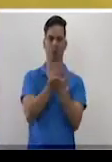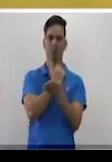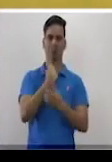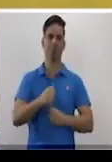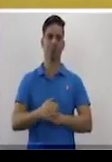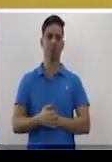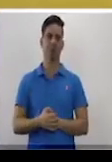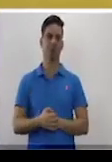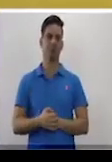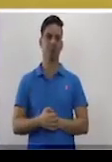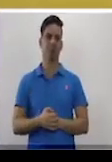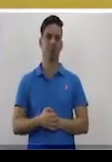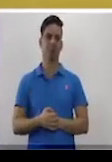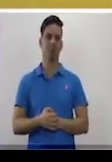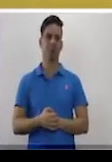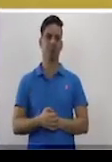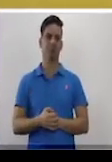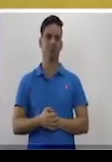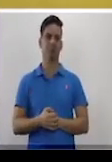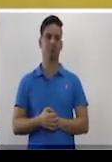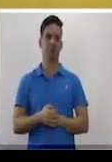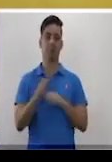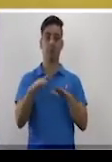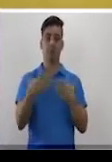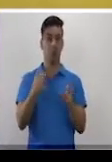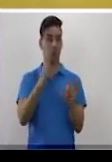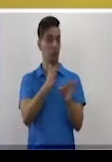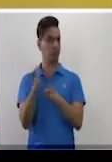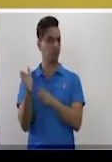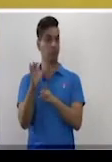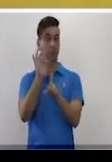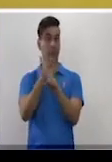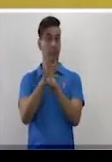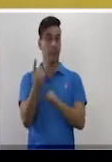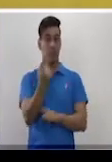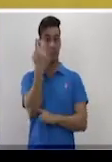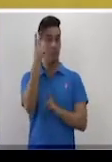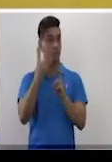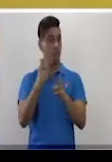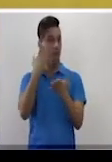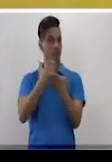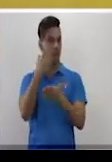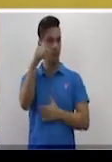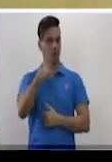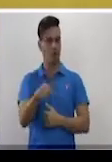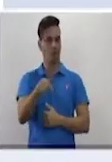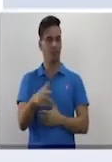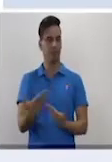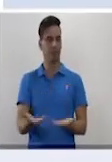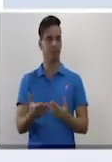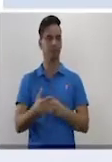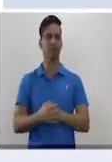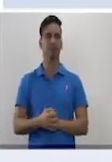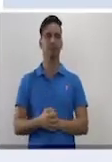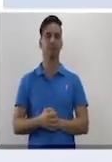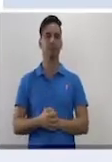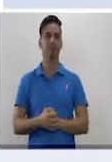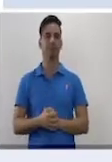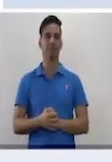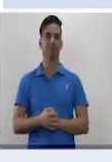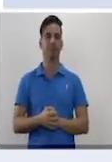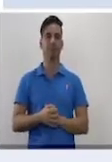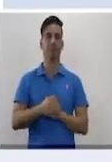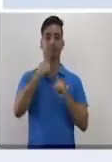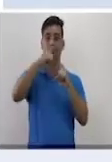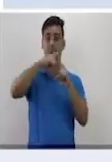Entonces vamos a dar inicio al primer ejercicio de la clase de hoy. El ejercicio es el 8